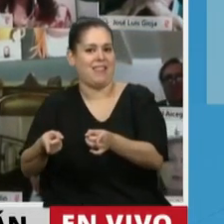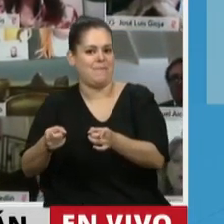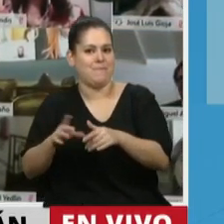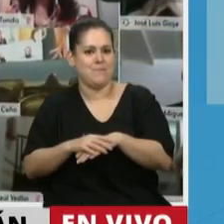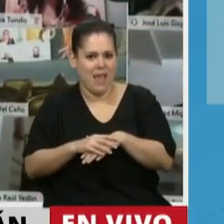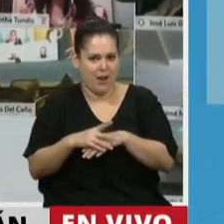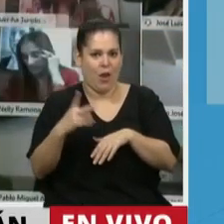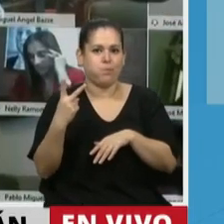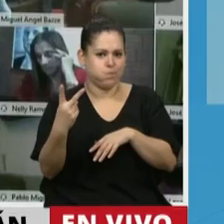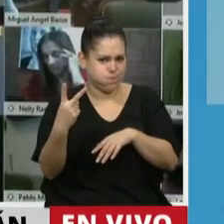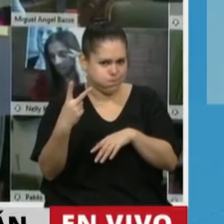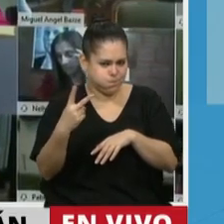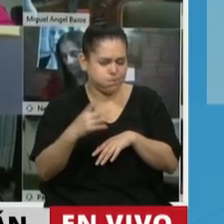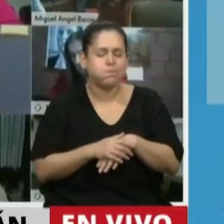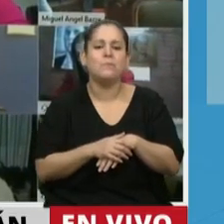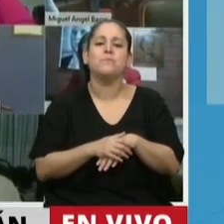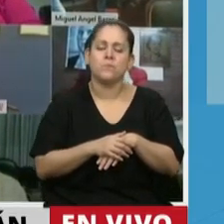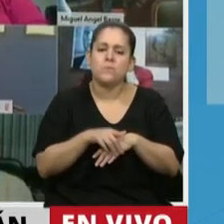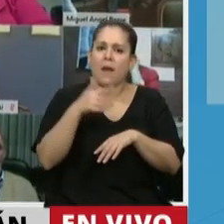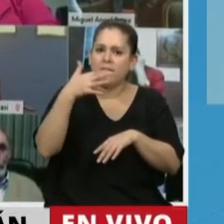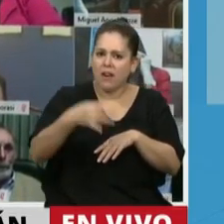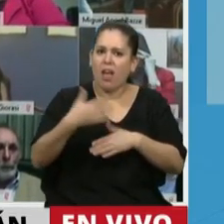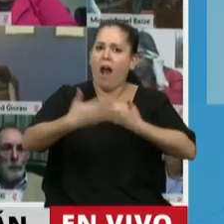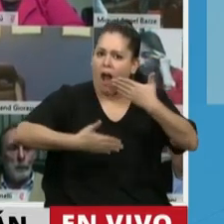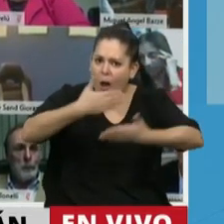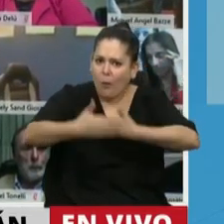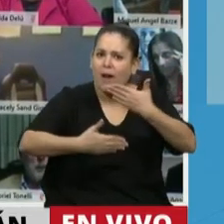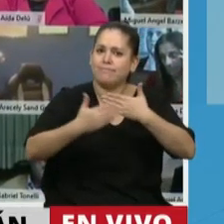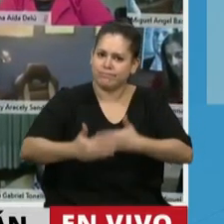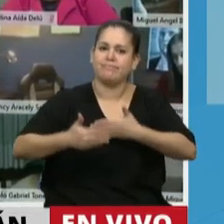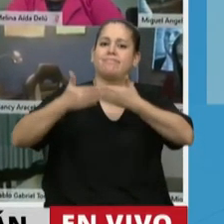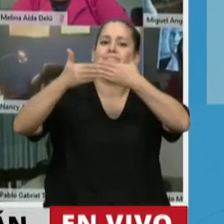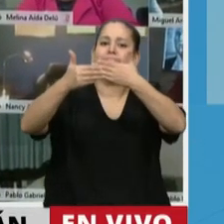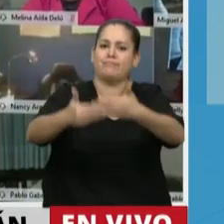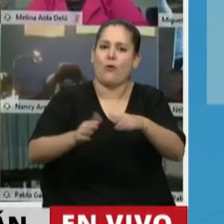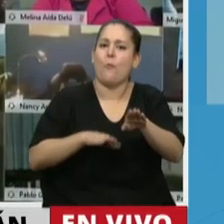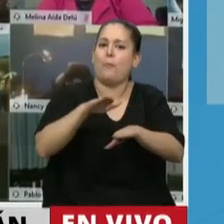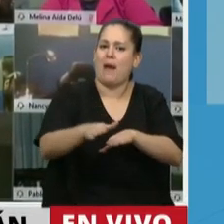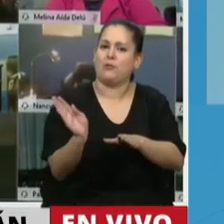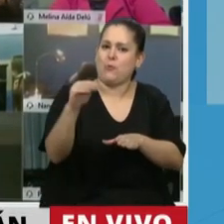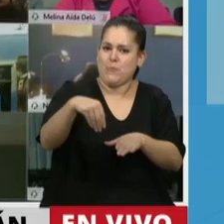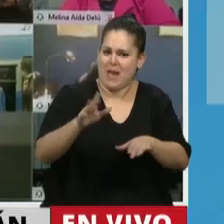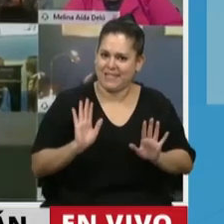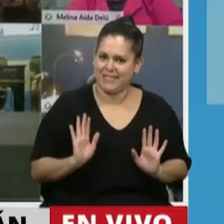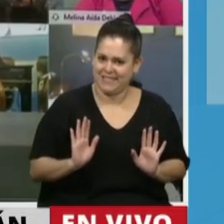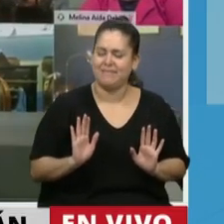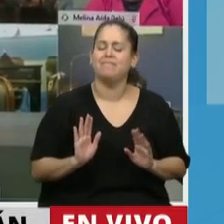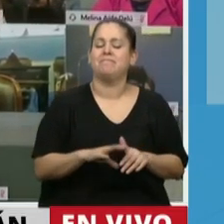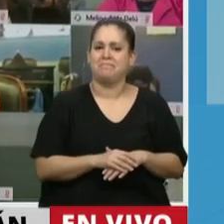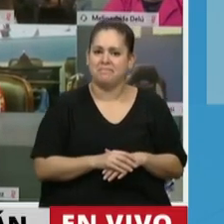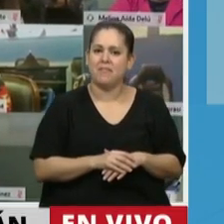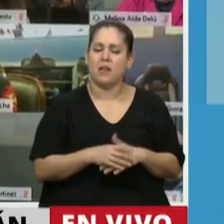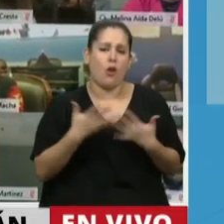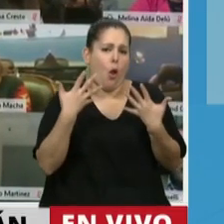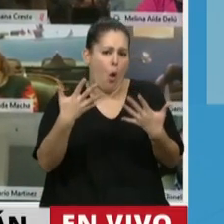la atención telemática. Es un gran avance, es un paso más que vamos a dar, esperemos que también el Senado lo apruebe y